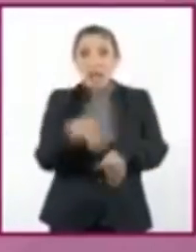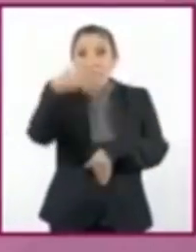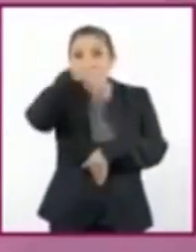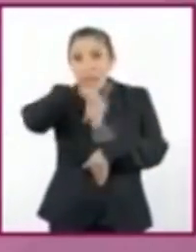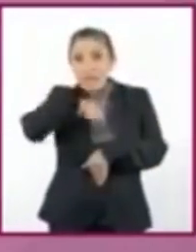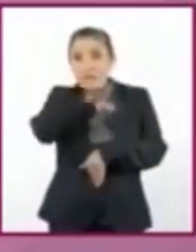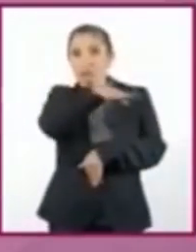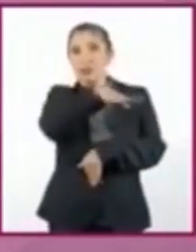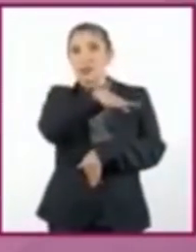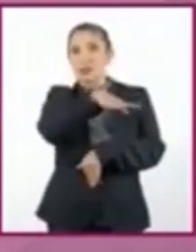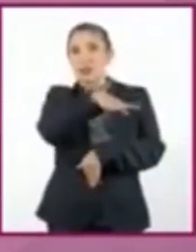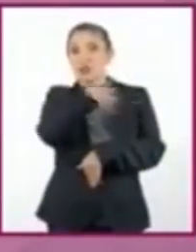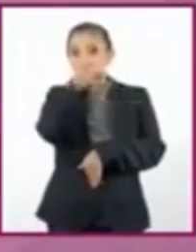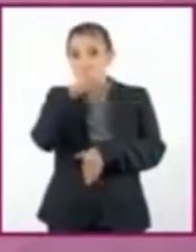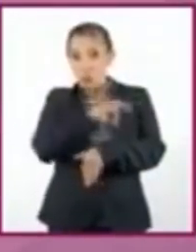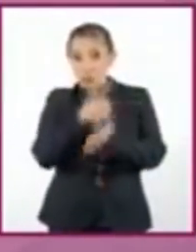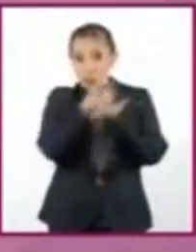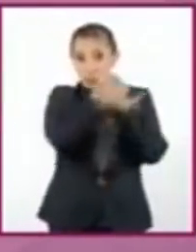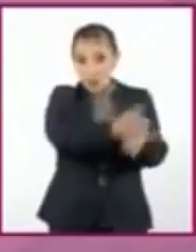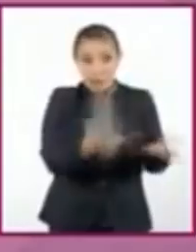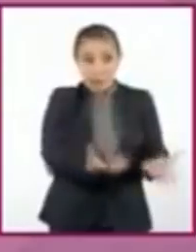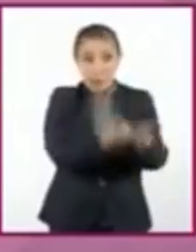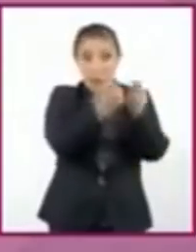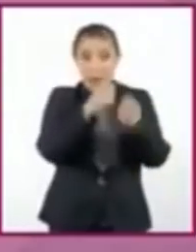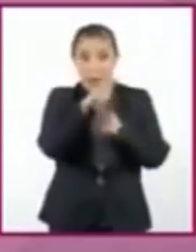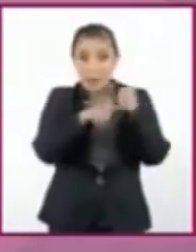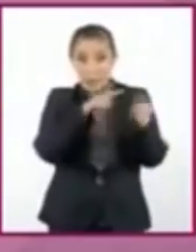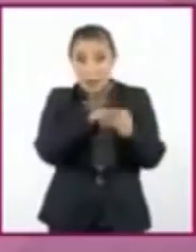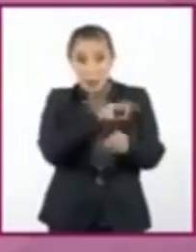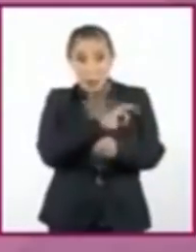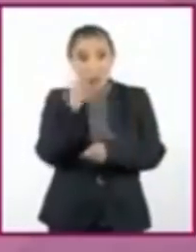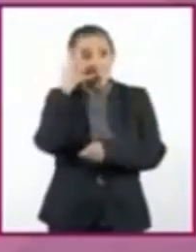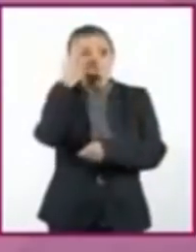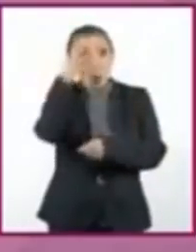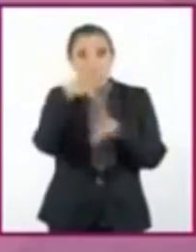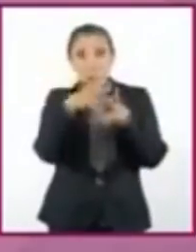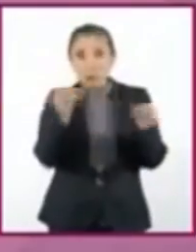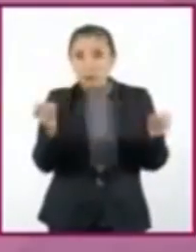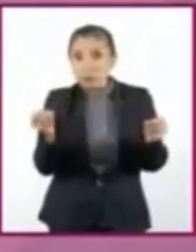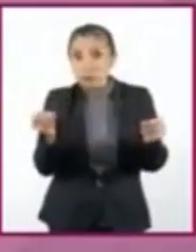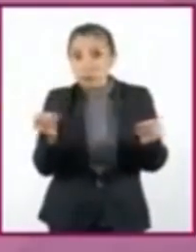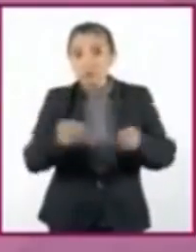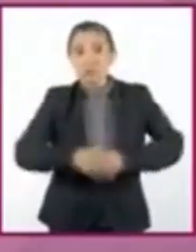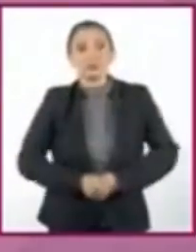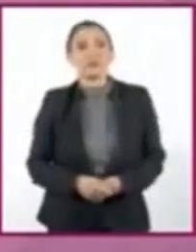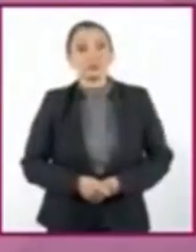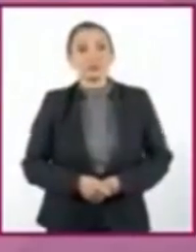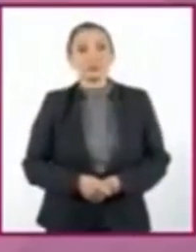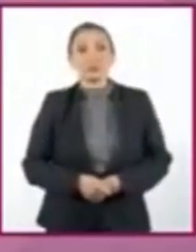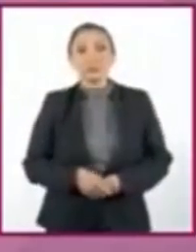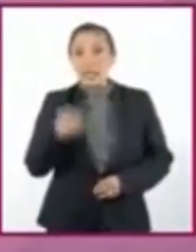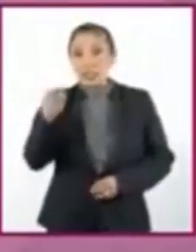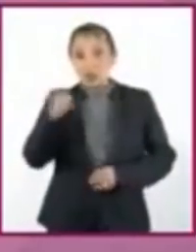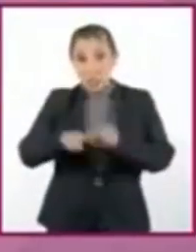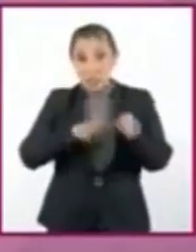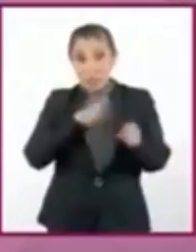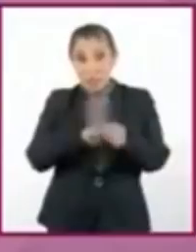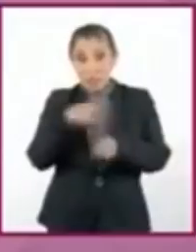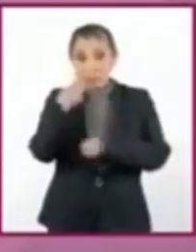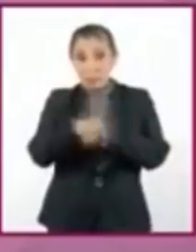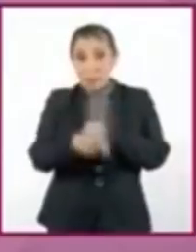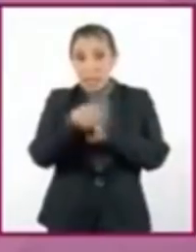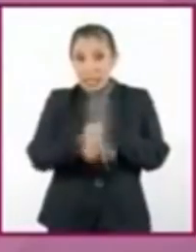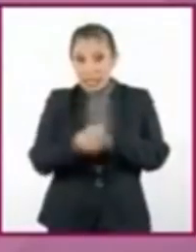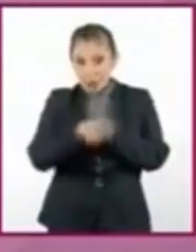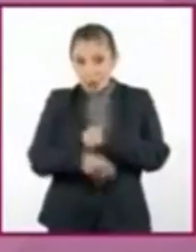¿Podrías contribuir para salvar a las especies que se encuentran en peligro de extinción? Las especies en peligro son aquellas